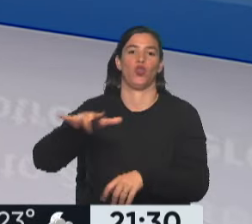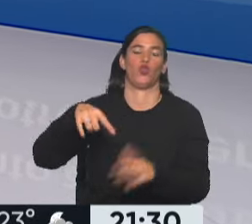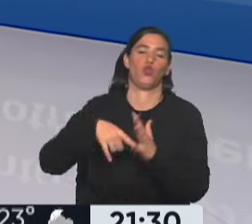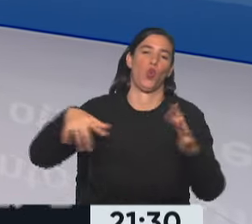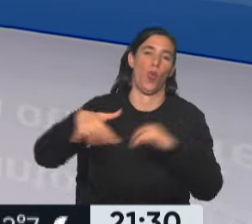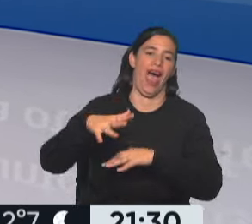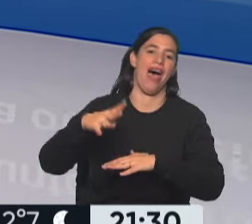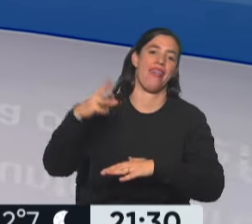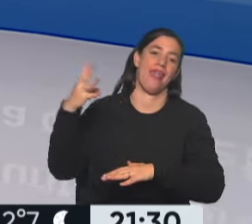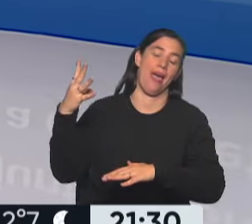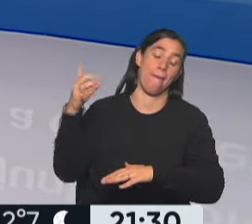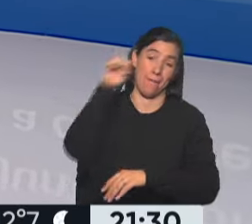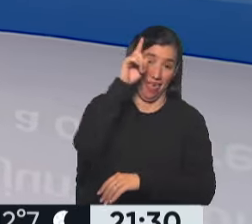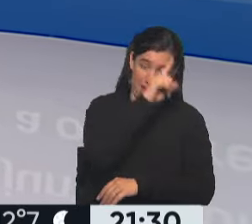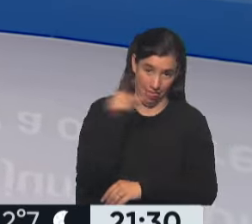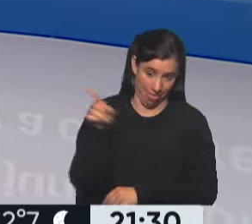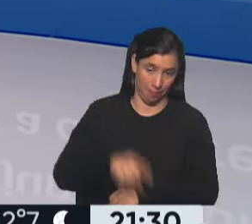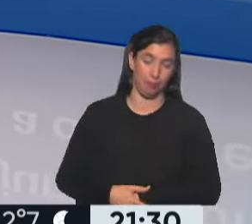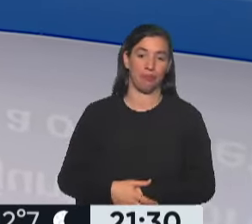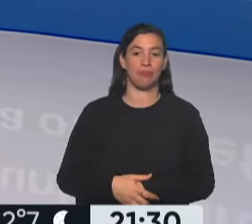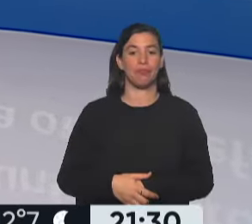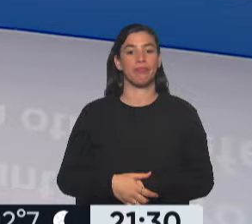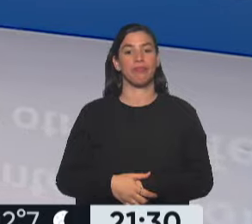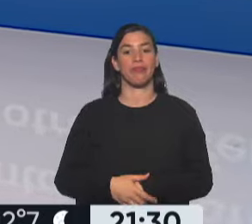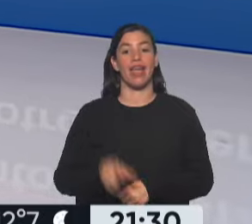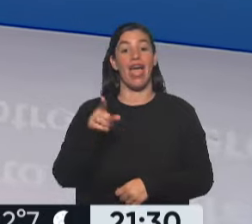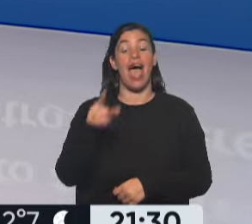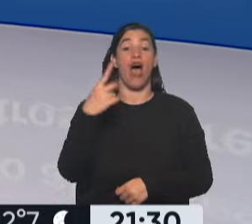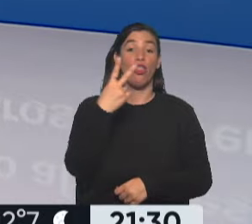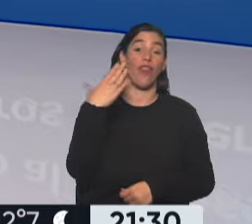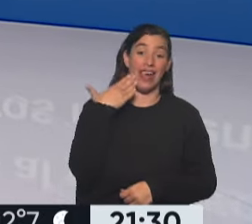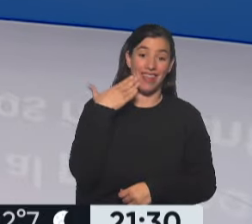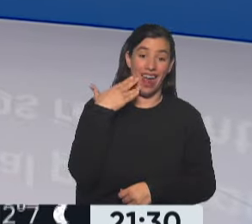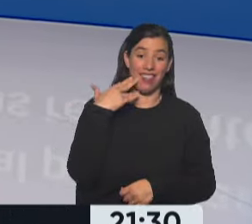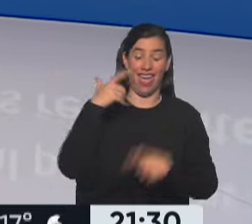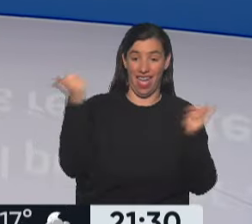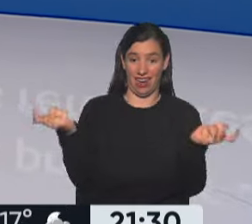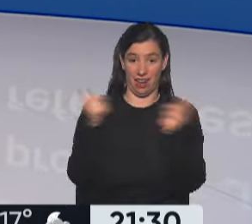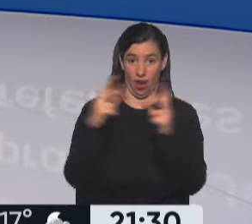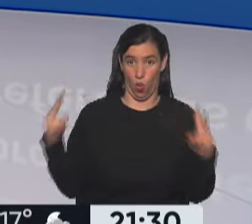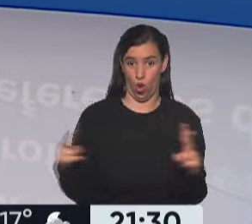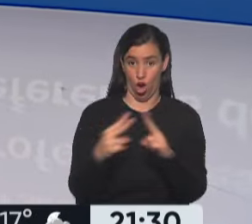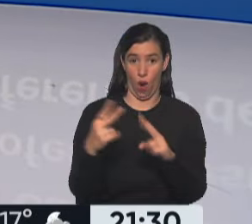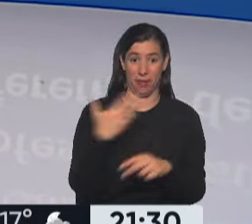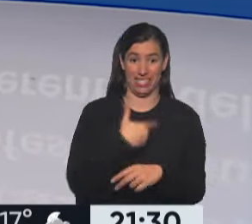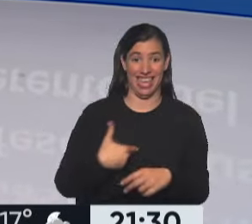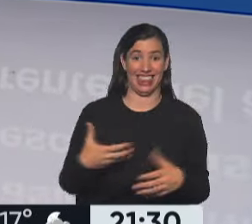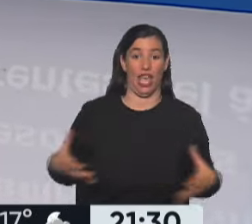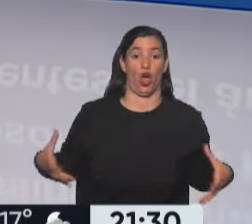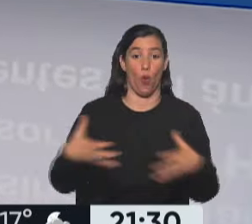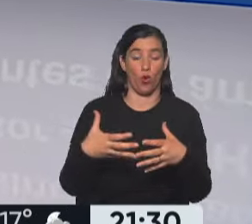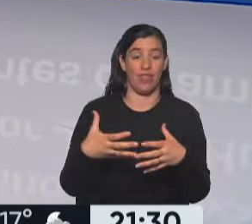Exactamente, y a las 14 tendrá una reunión con la presidenta de la Comunidad de Madrid, Isabel Díaz Ayuso, quien le va a entregar la medalla